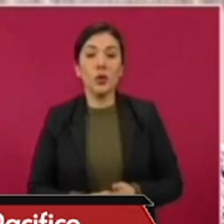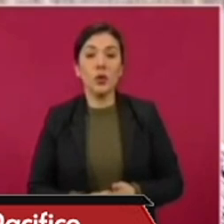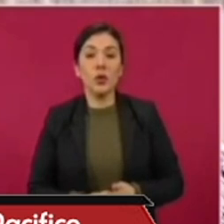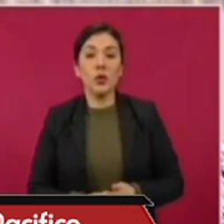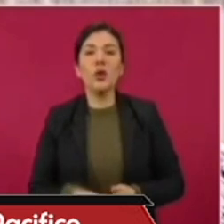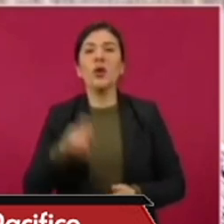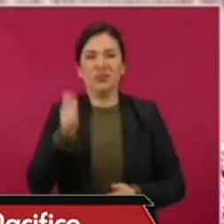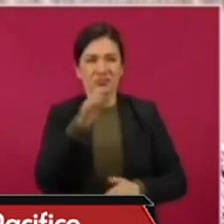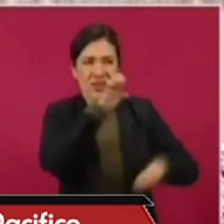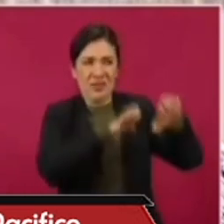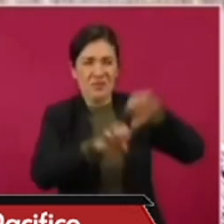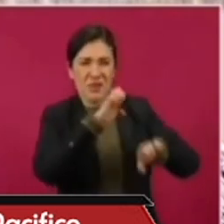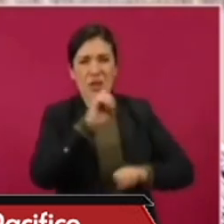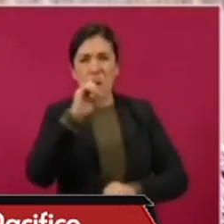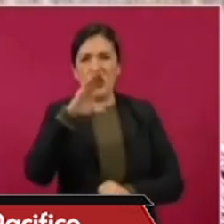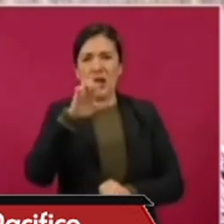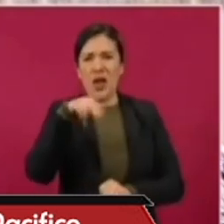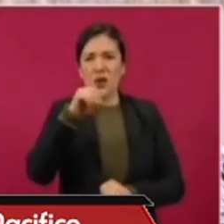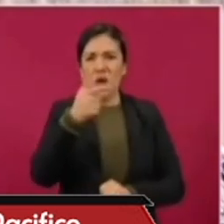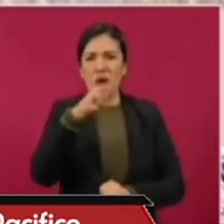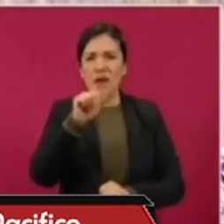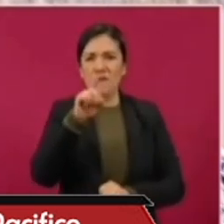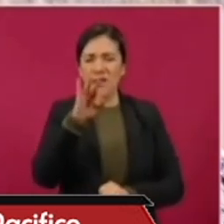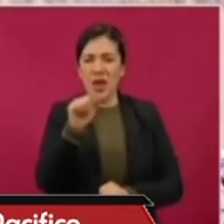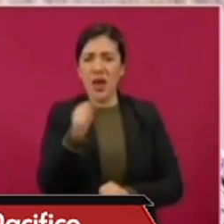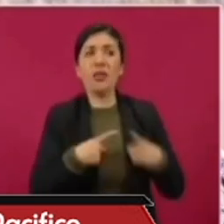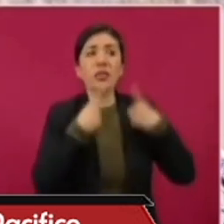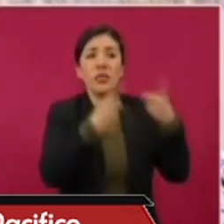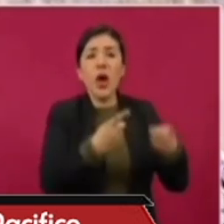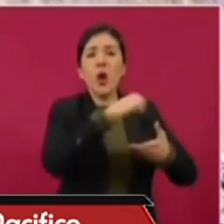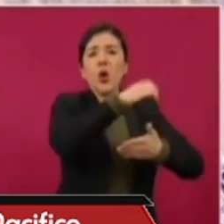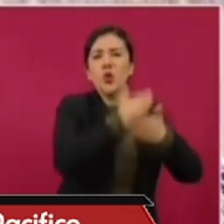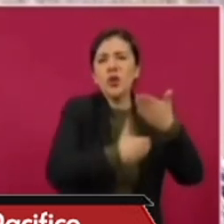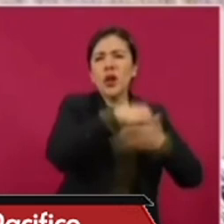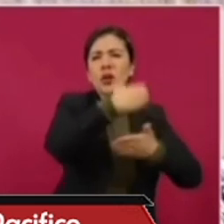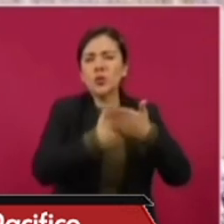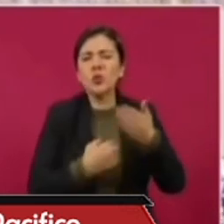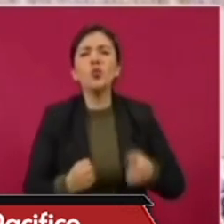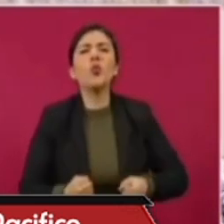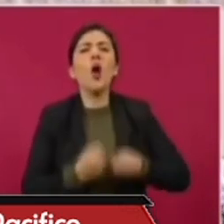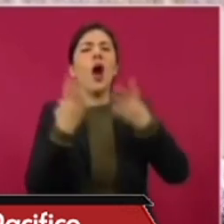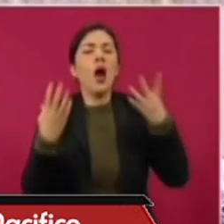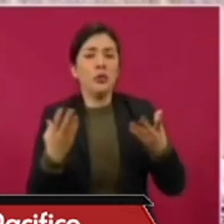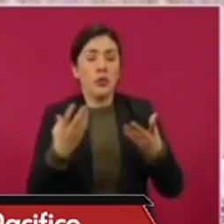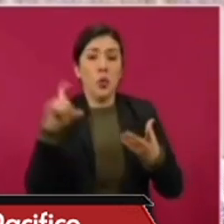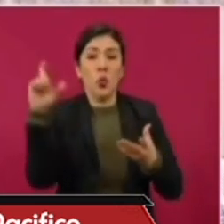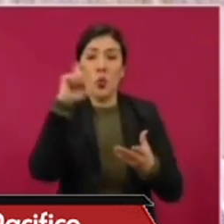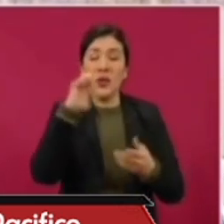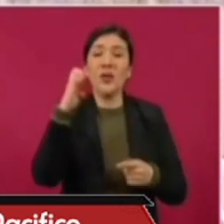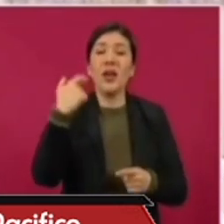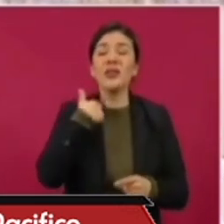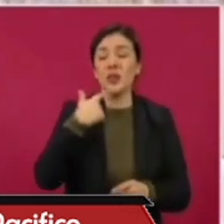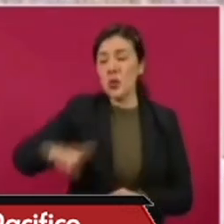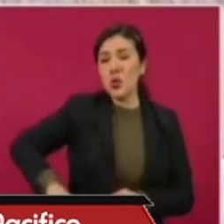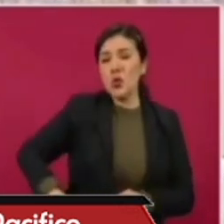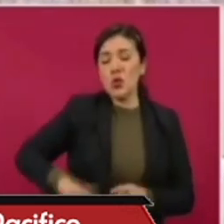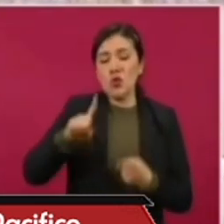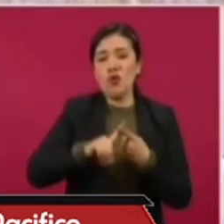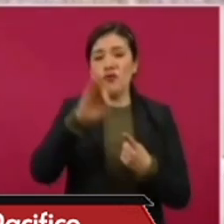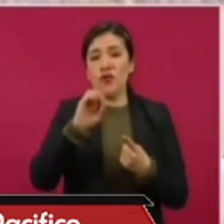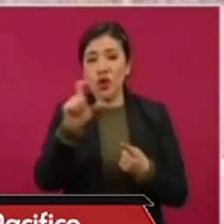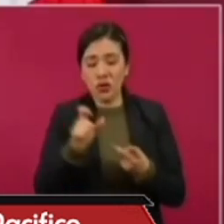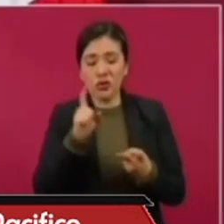de Oceanografía de contratos durante el gobierno de Fox y de Calderón.